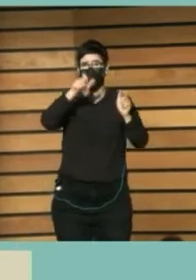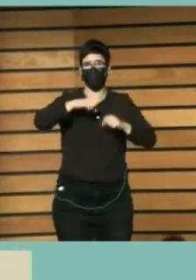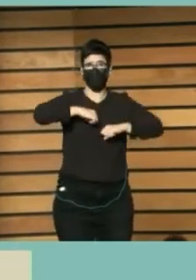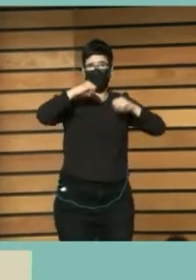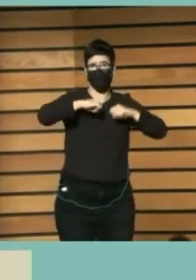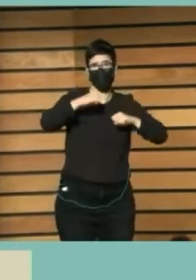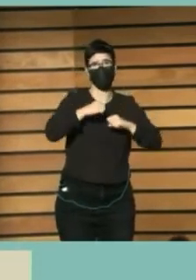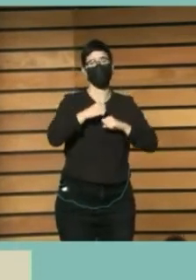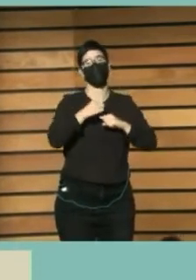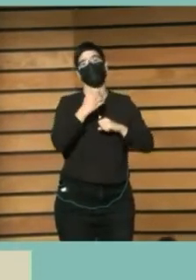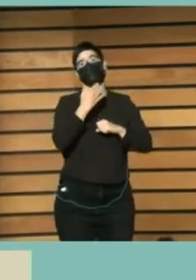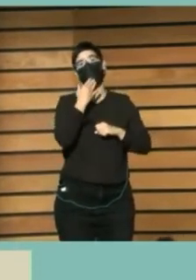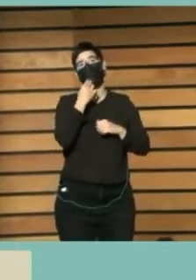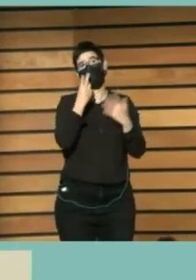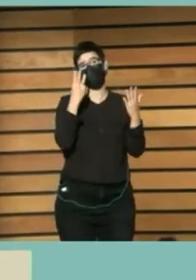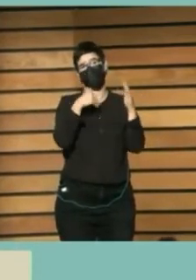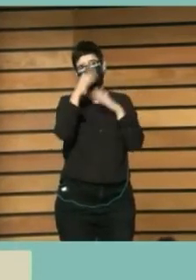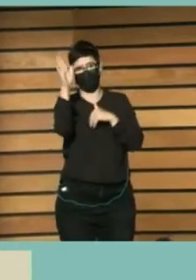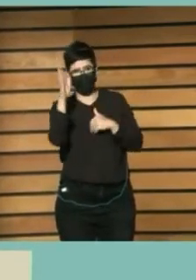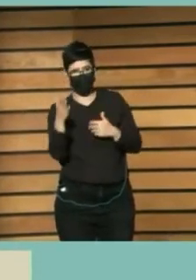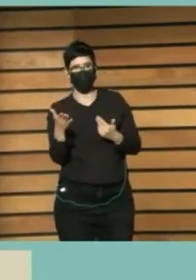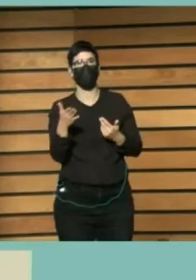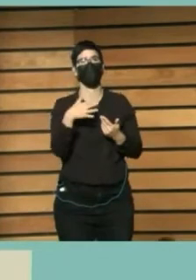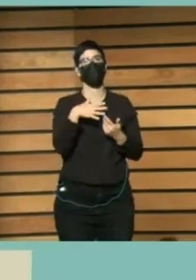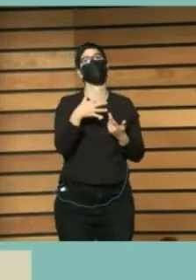18 años En adelante